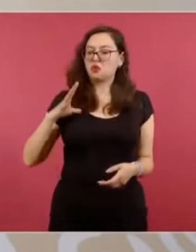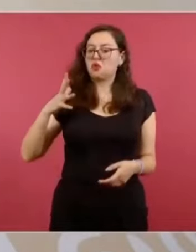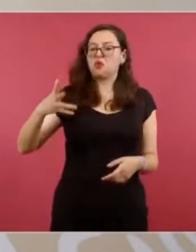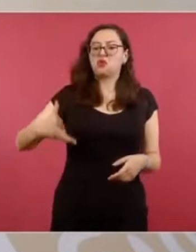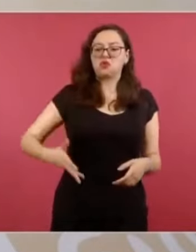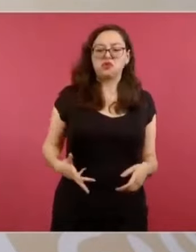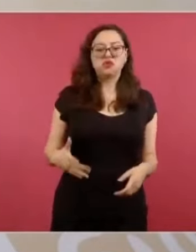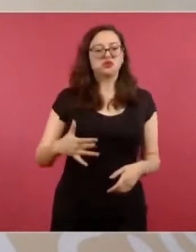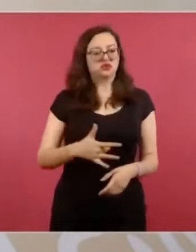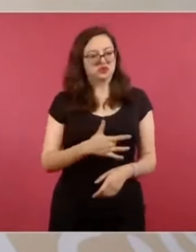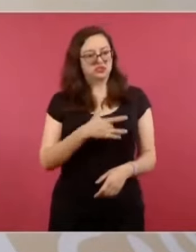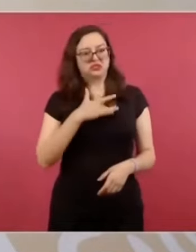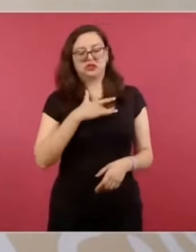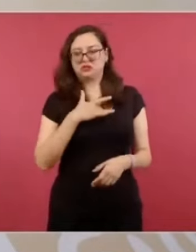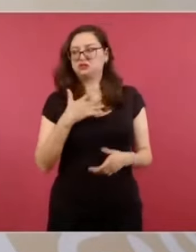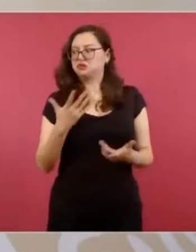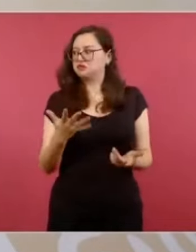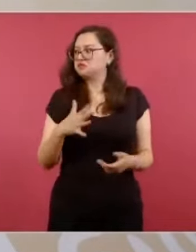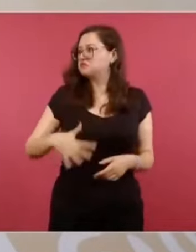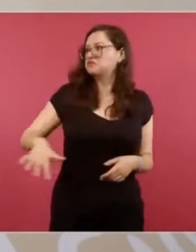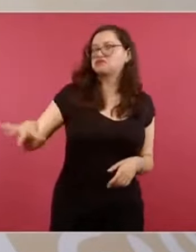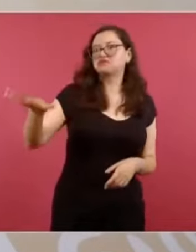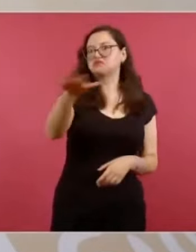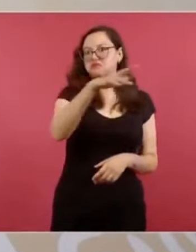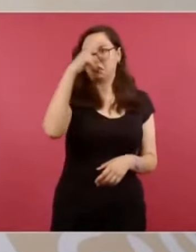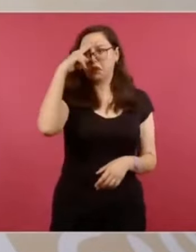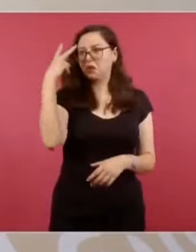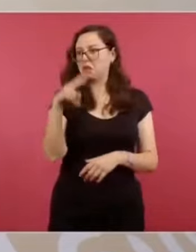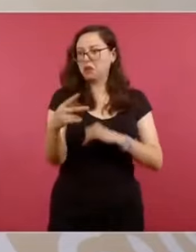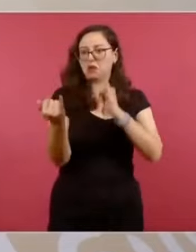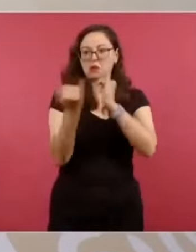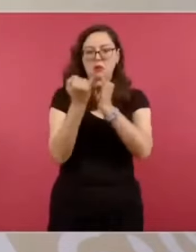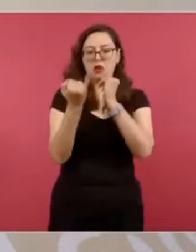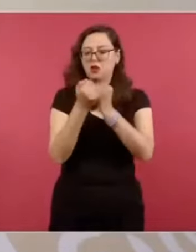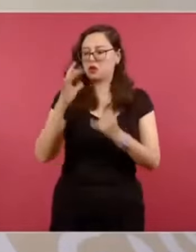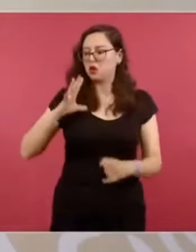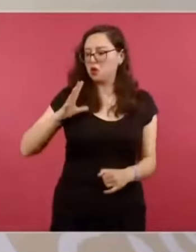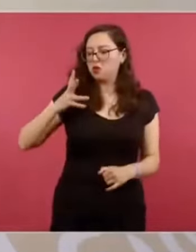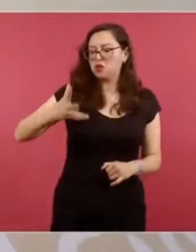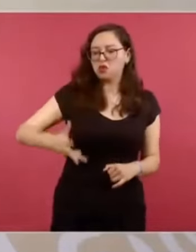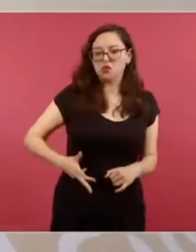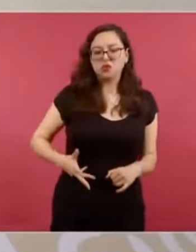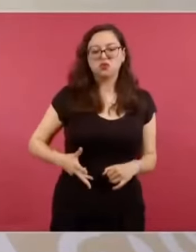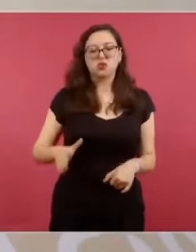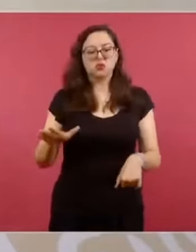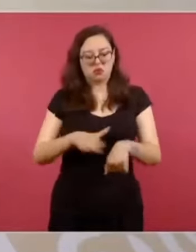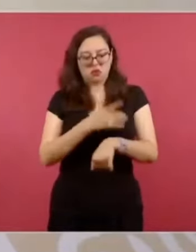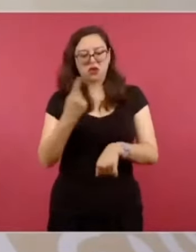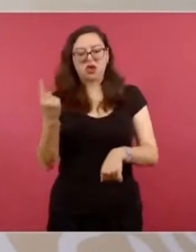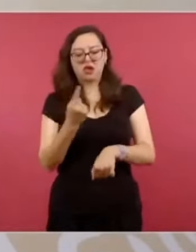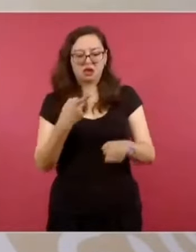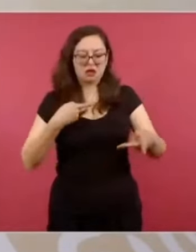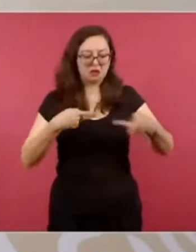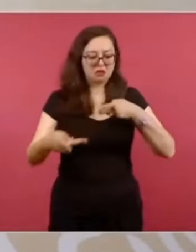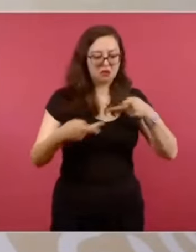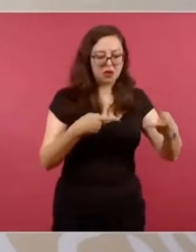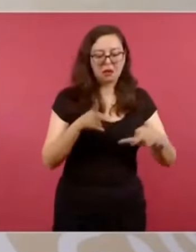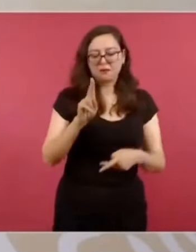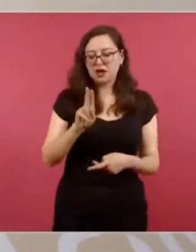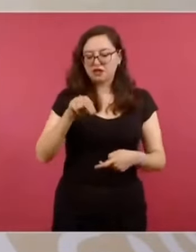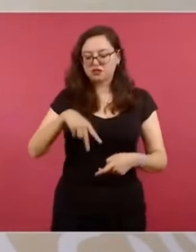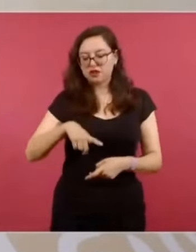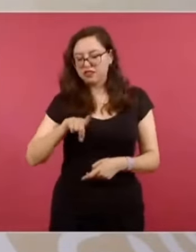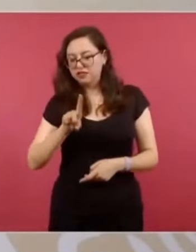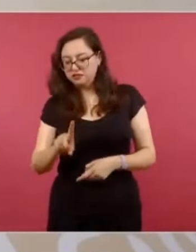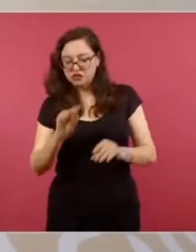en décadas México tiene un plan de desarrollo propio,